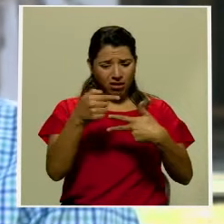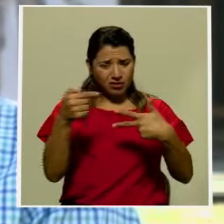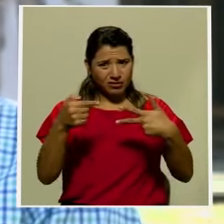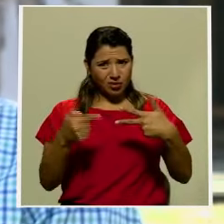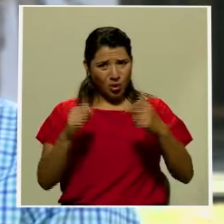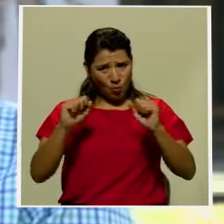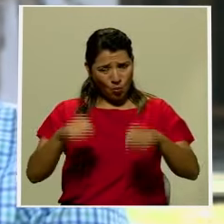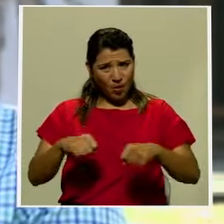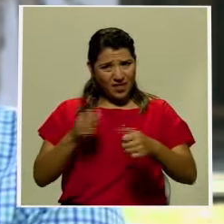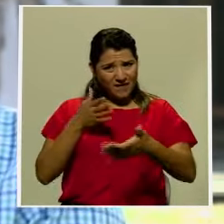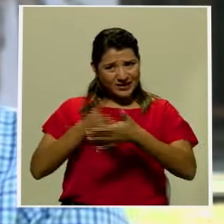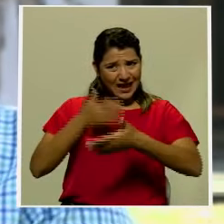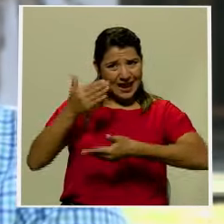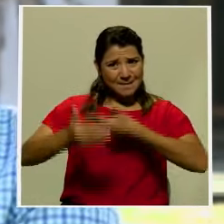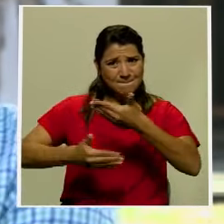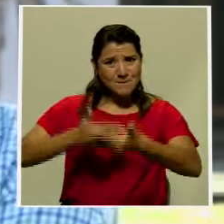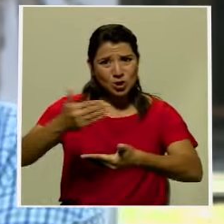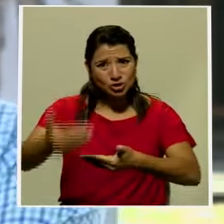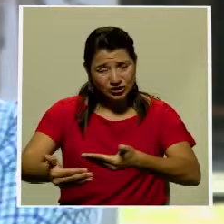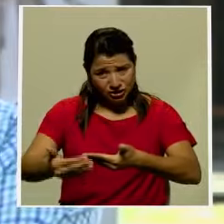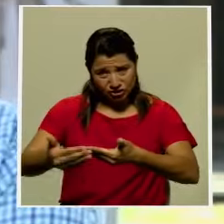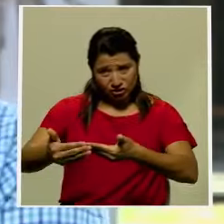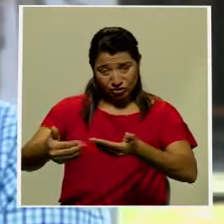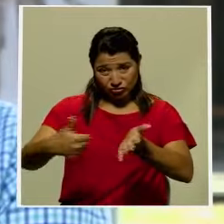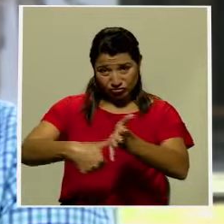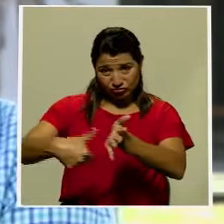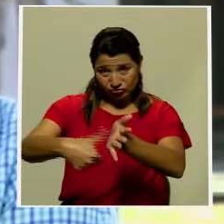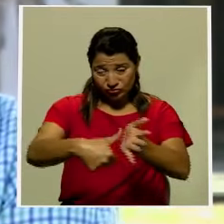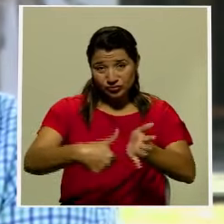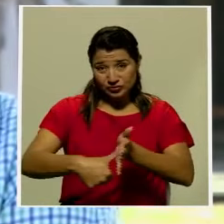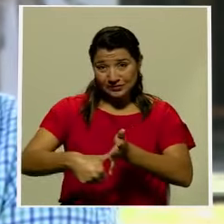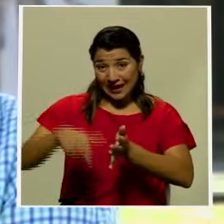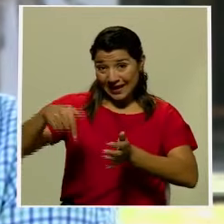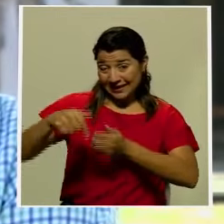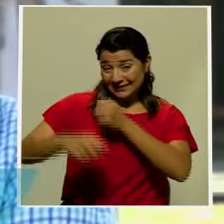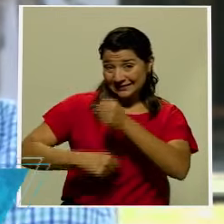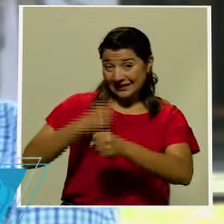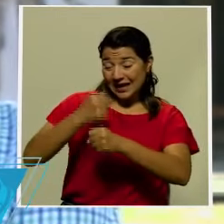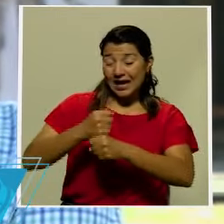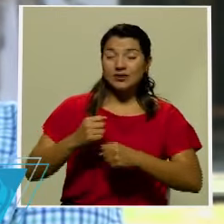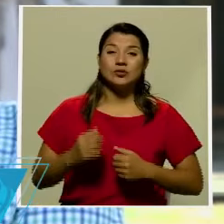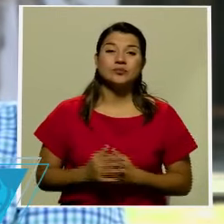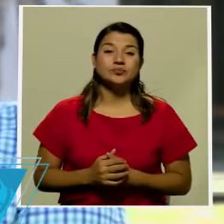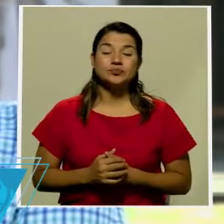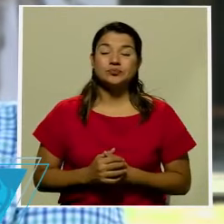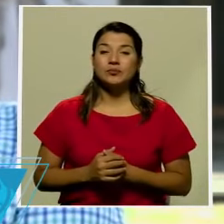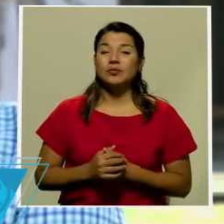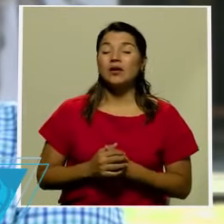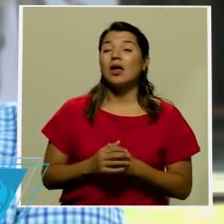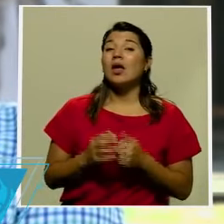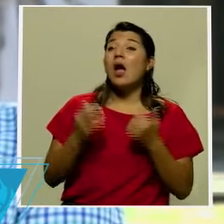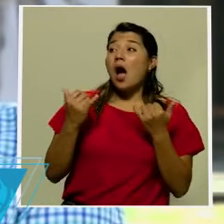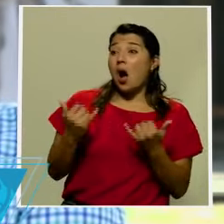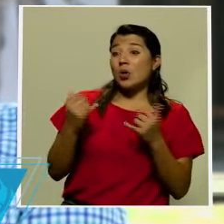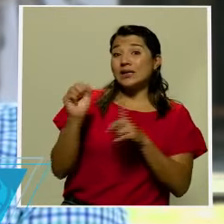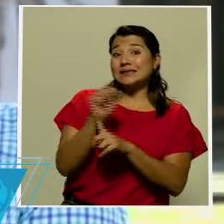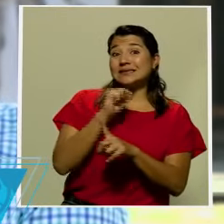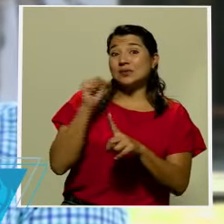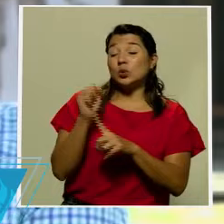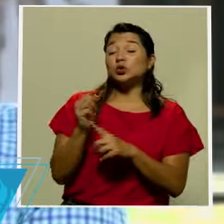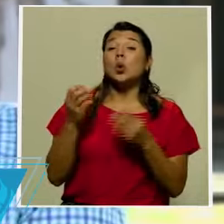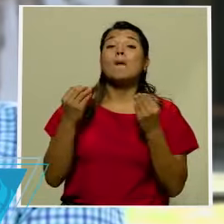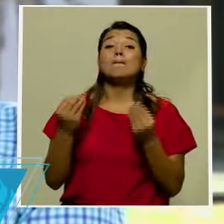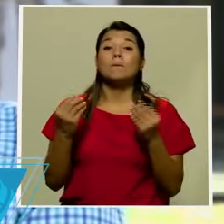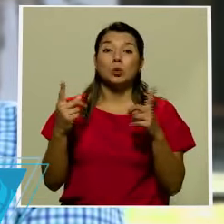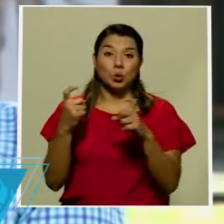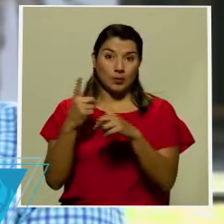que van a presentarle al país, a la población en un escenario muy difícil, muy complicado sobre